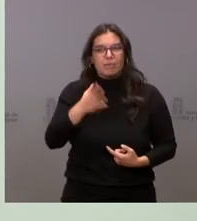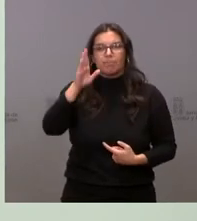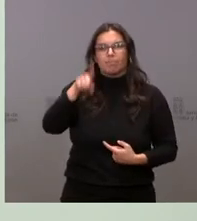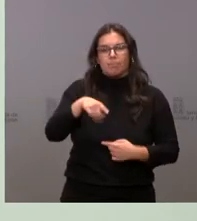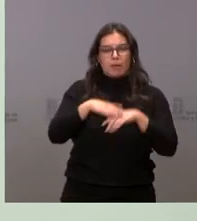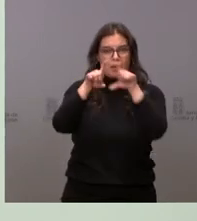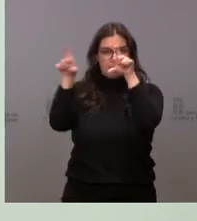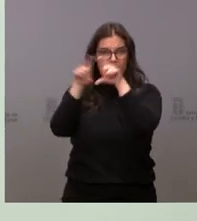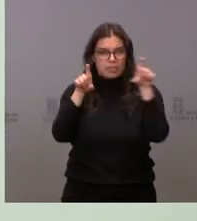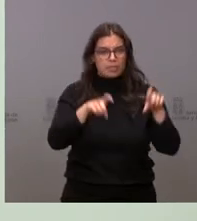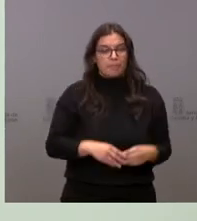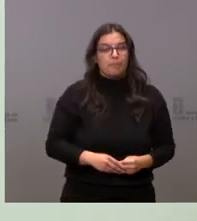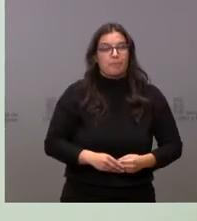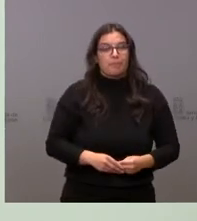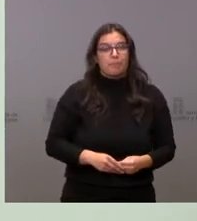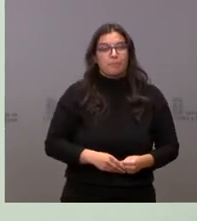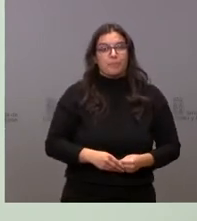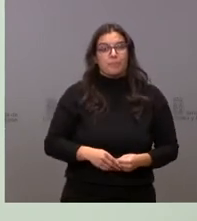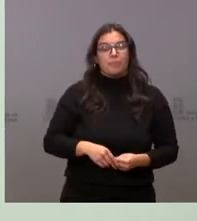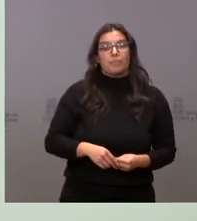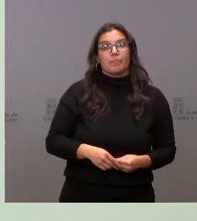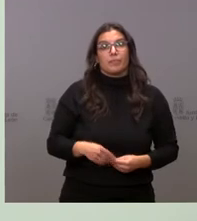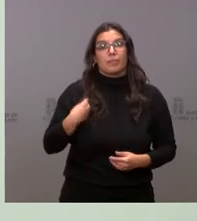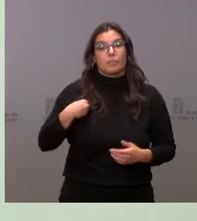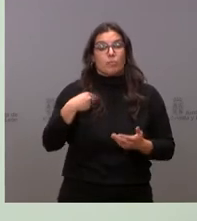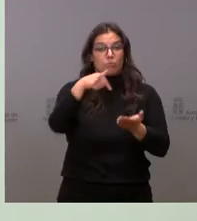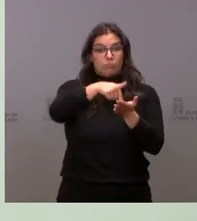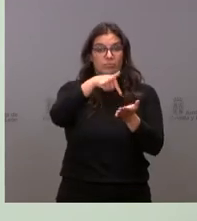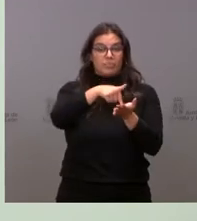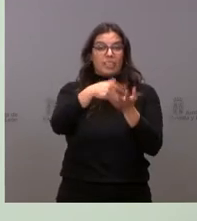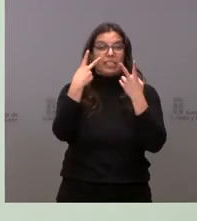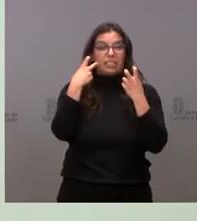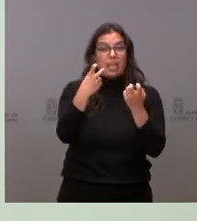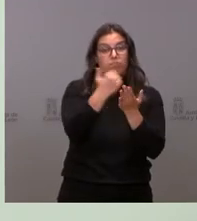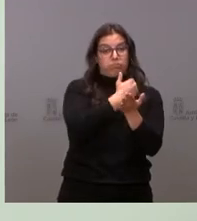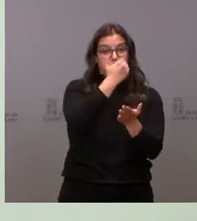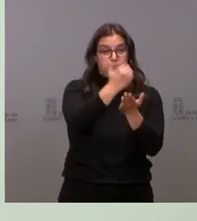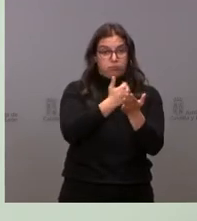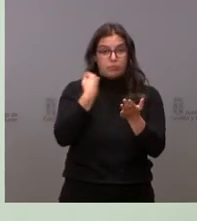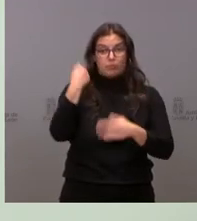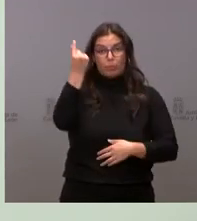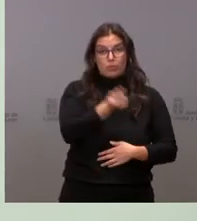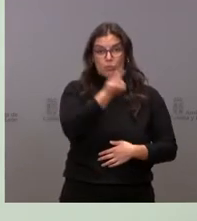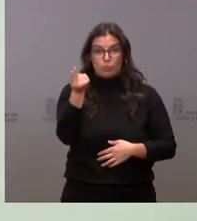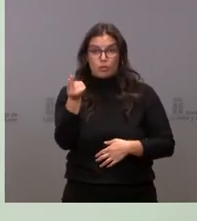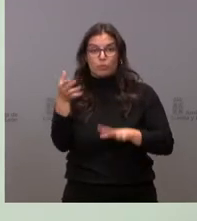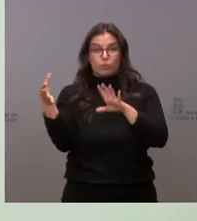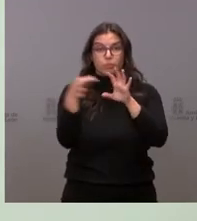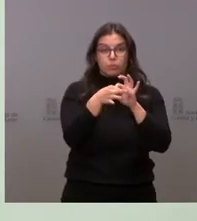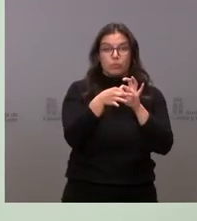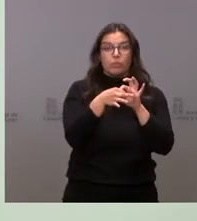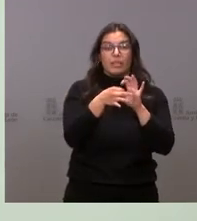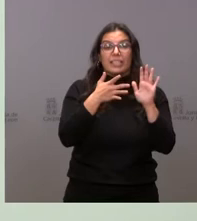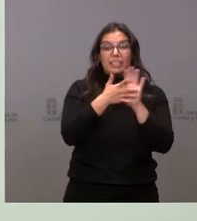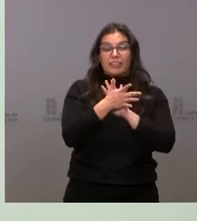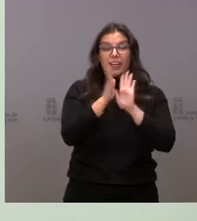Los beneficios fiscales que va a aplicar este proyecto de presupuestos dejan en el bolsillo de